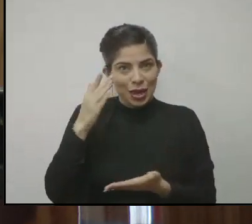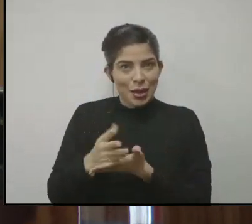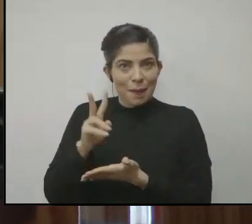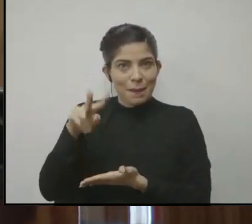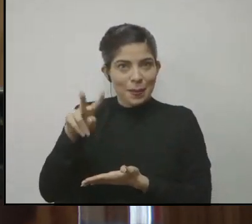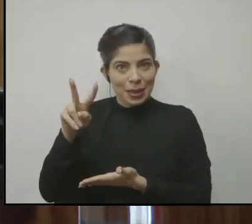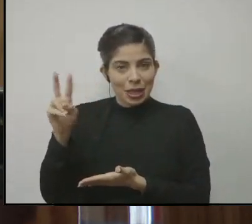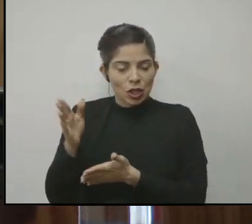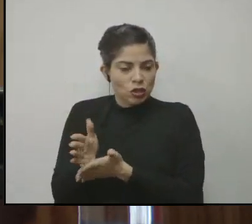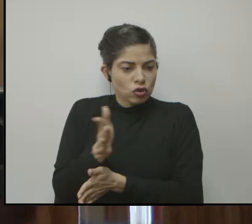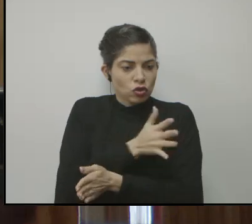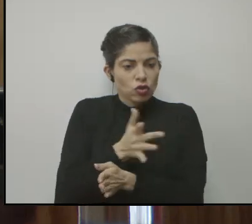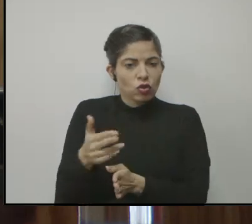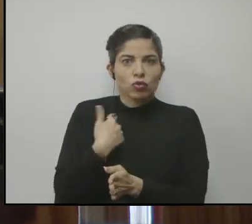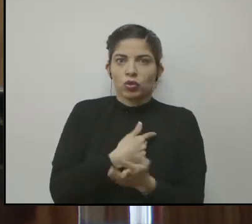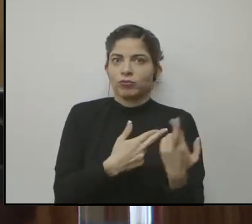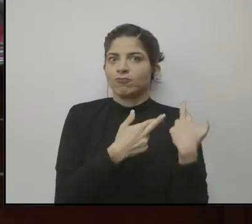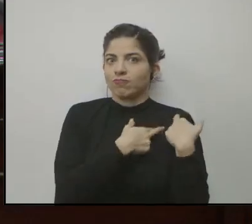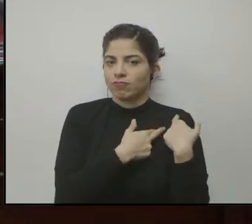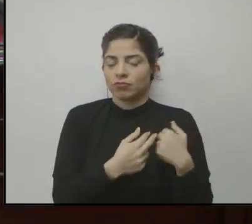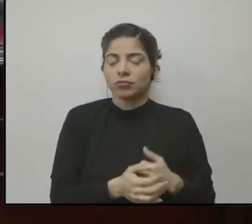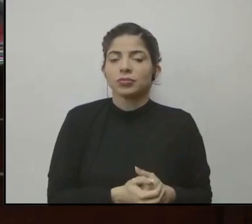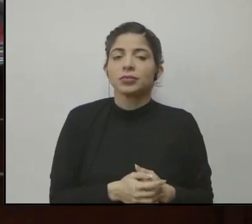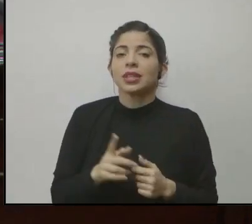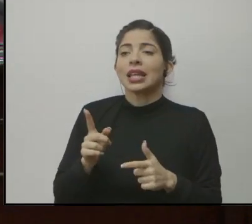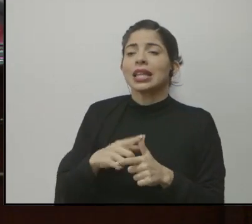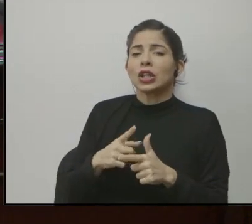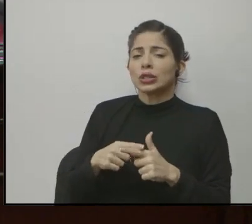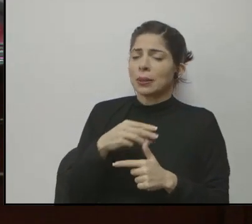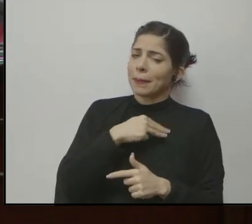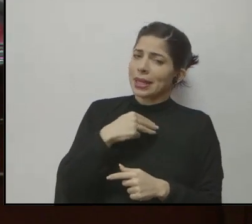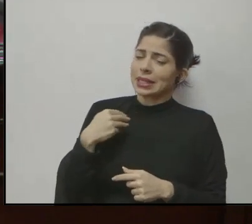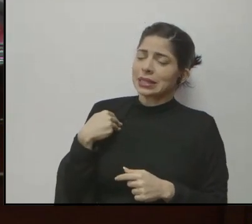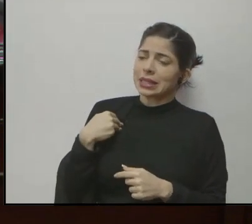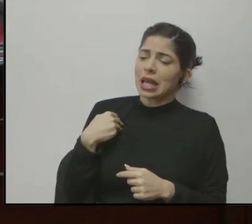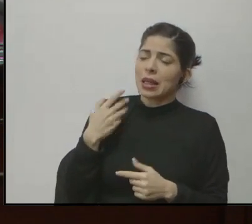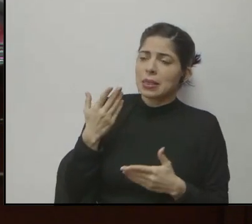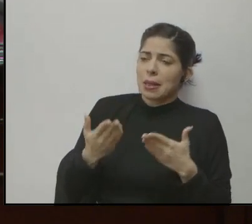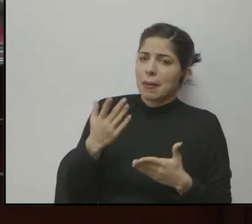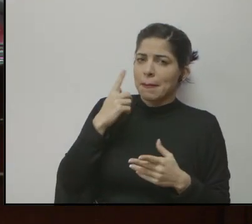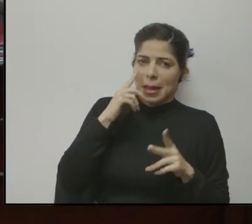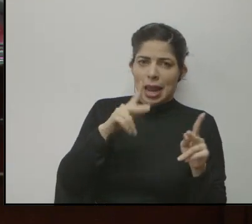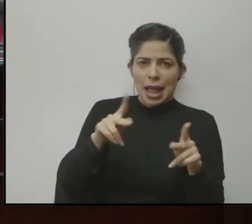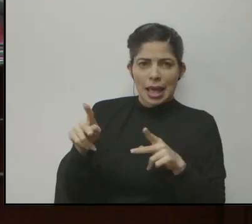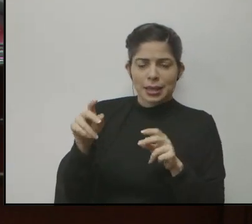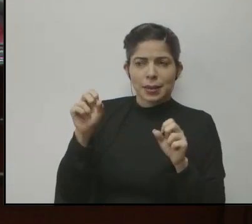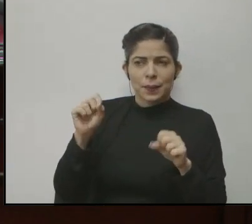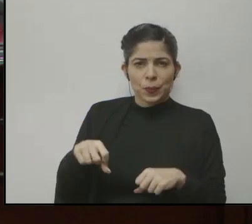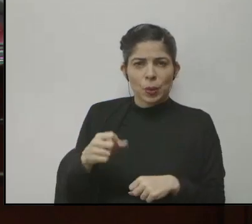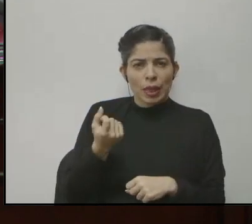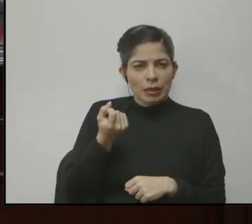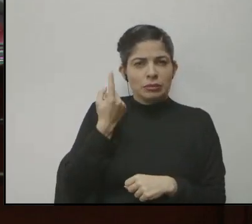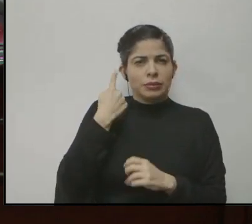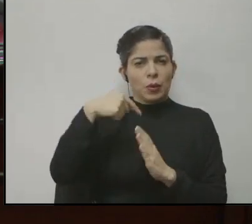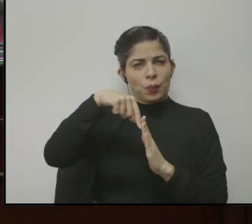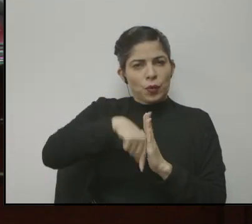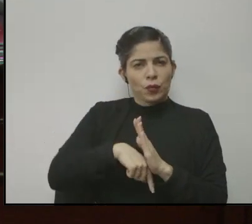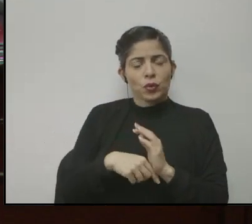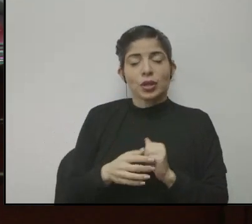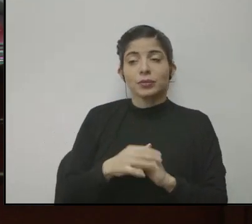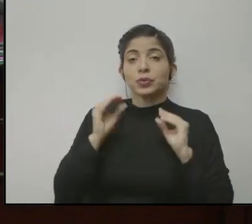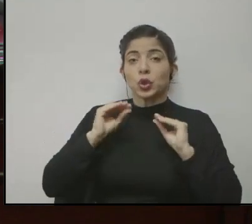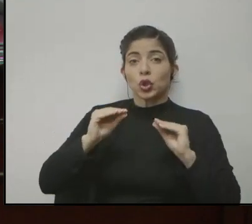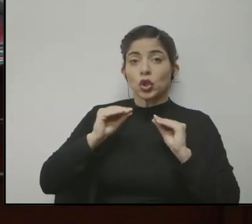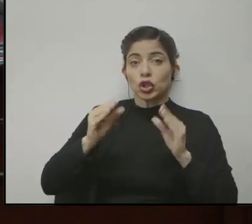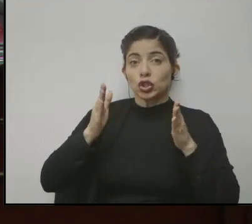y tenemos que ser muy responsables con esto. Entonces, ministra, para que tal vez la gente pueda profundizar en esto, los